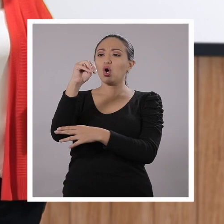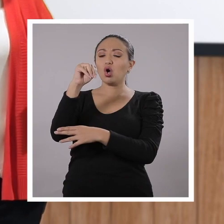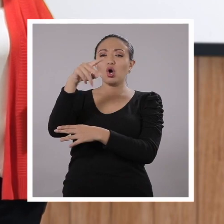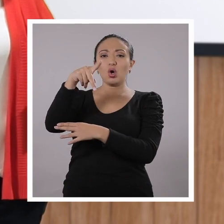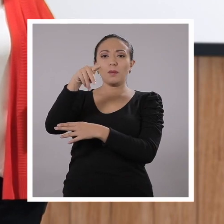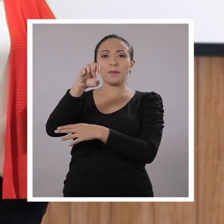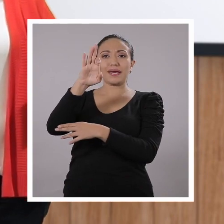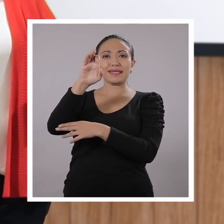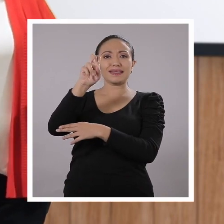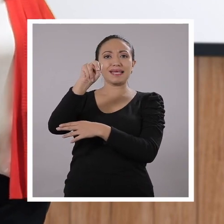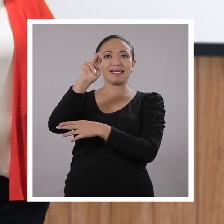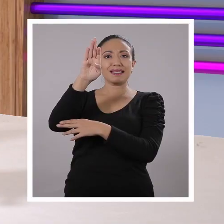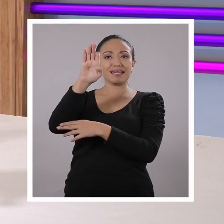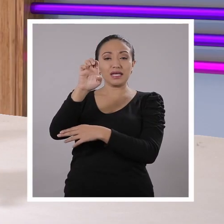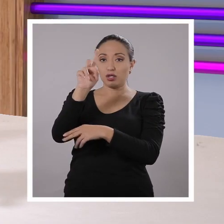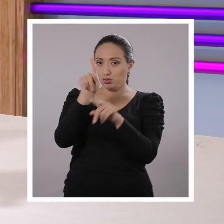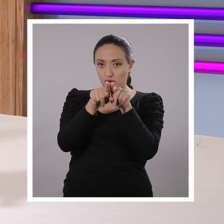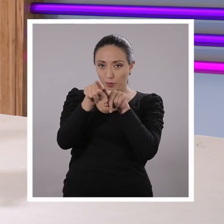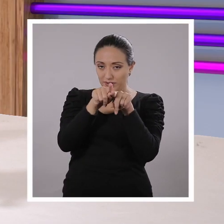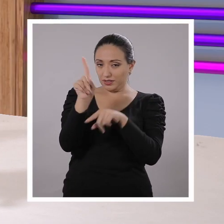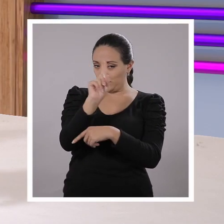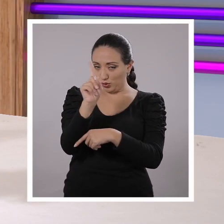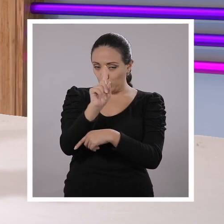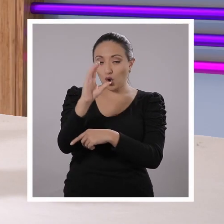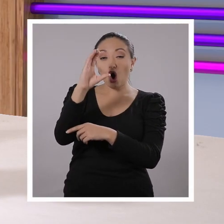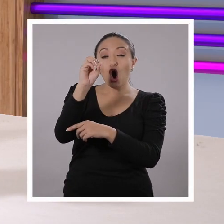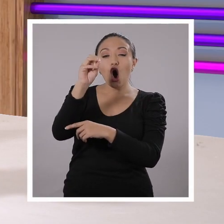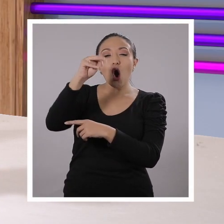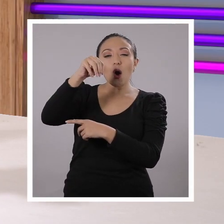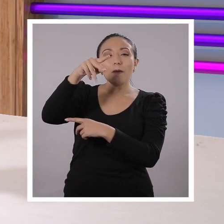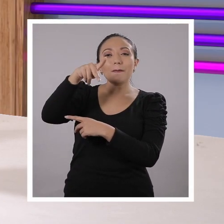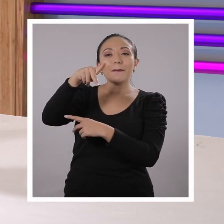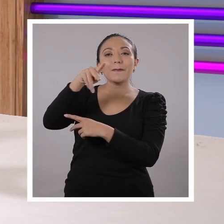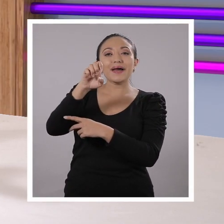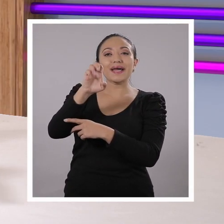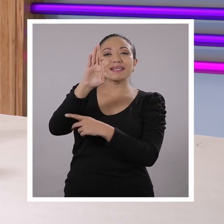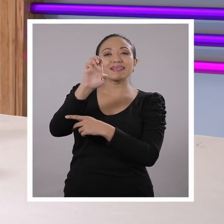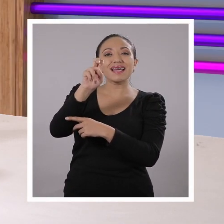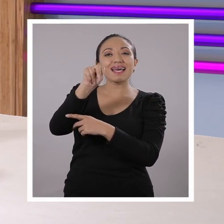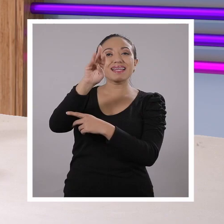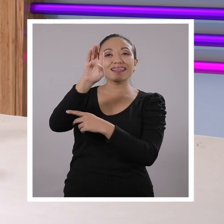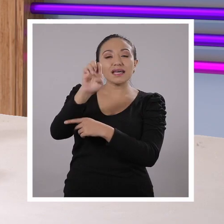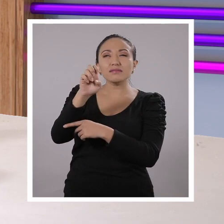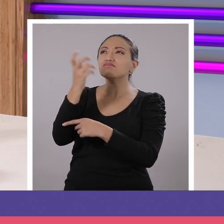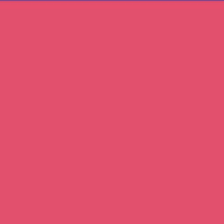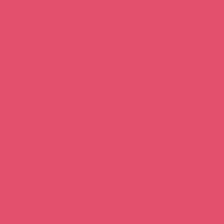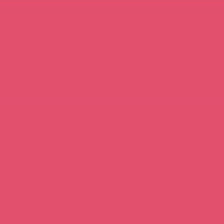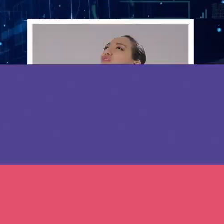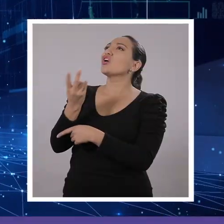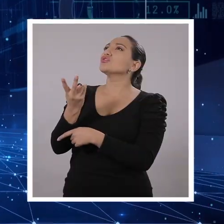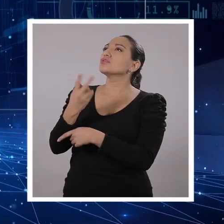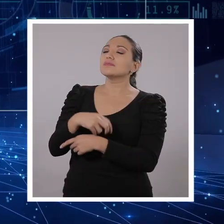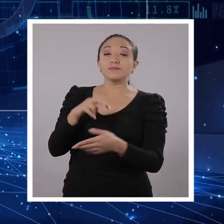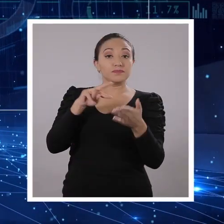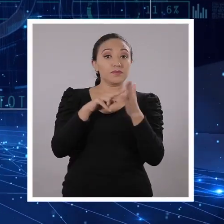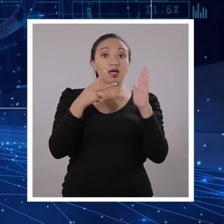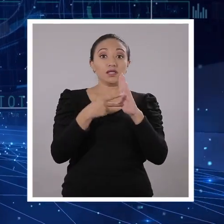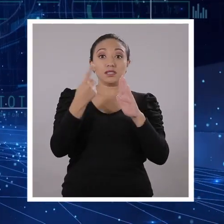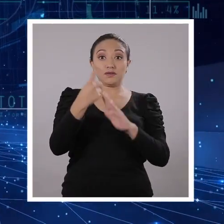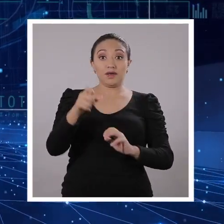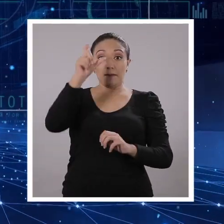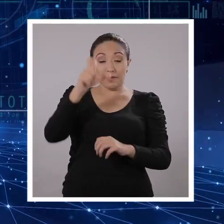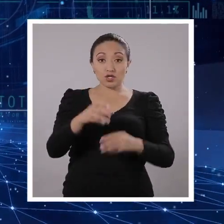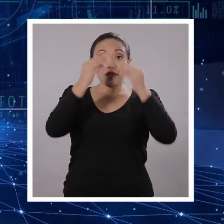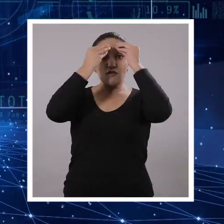persona competente? Vamos a pedir ayuda a Webster. Webster, ¿qué es una persona competente? Persona competente